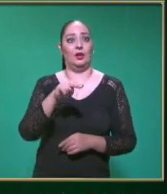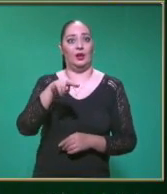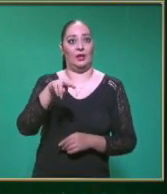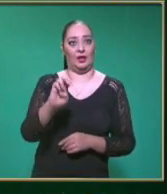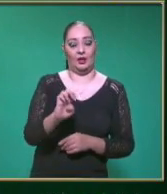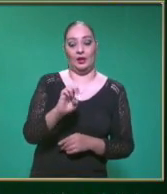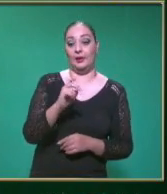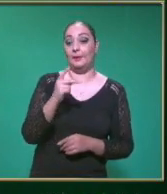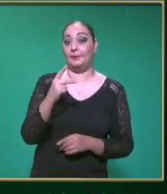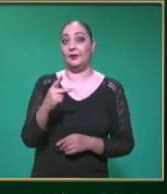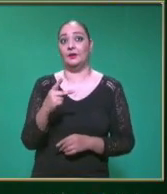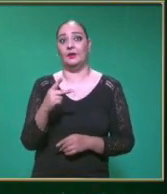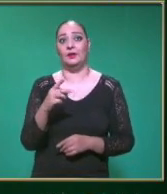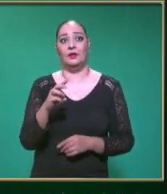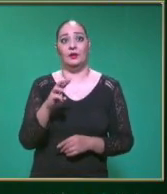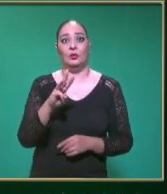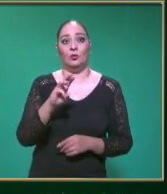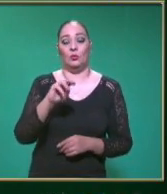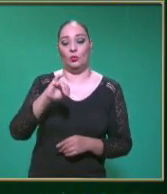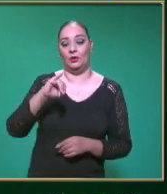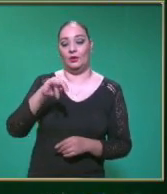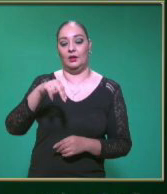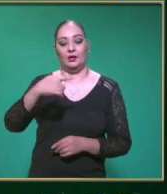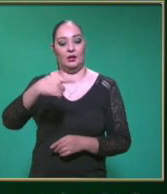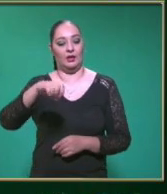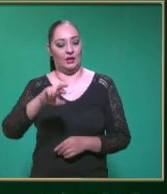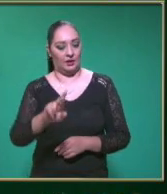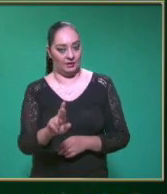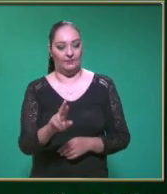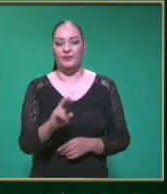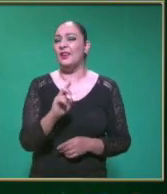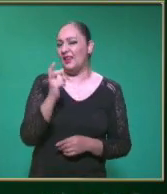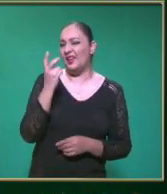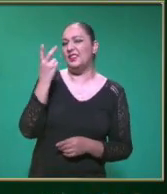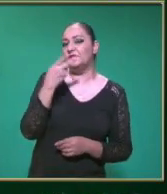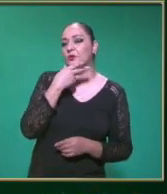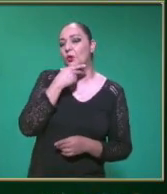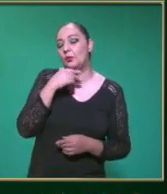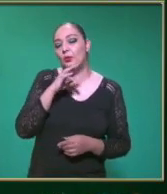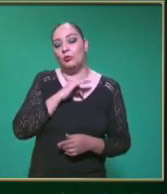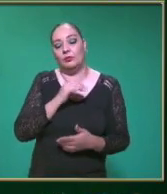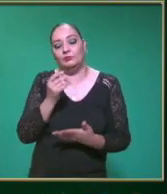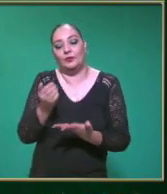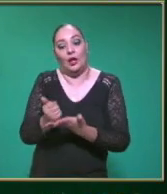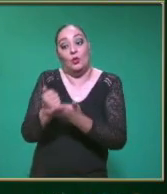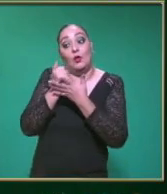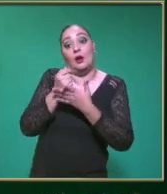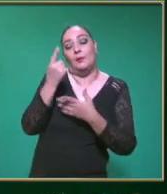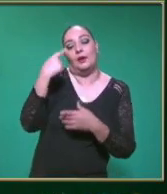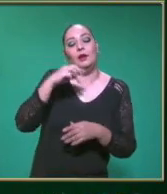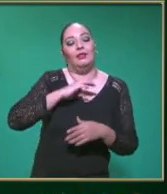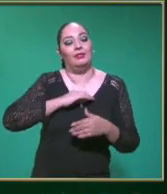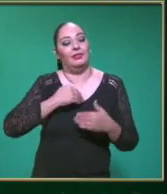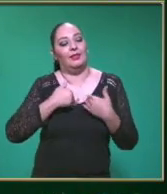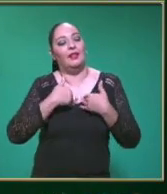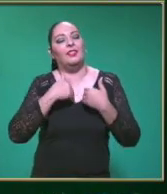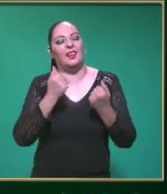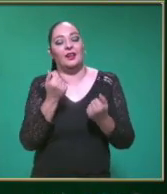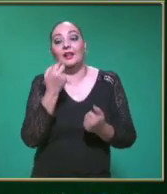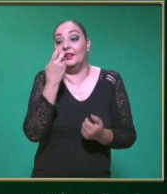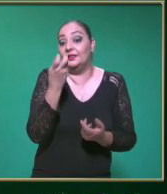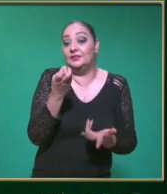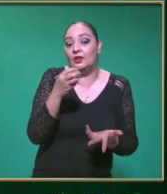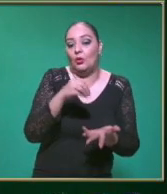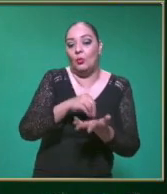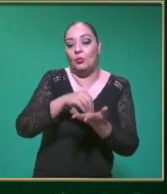Que nos permitió, verdad Conocer un poquito más Sobre la relación existente Entre ese compromiso